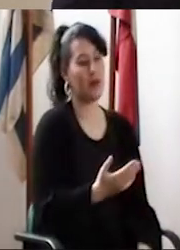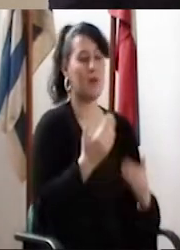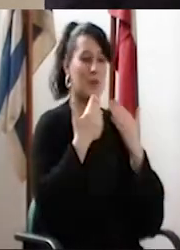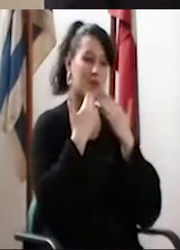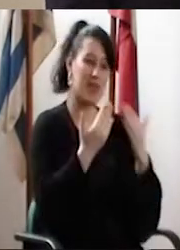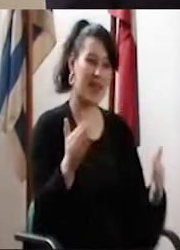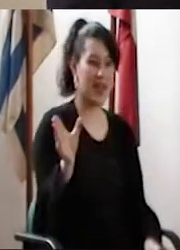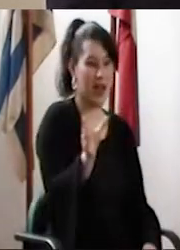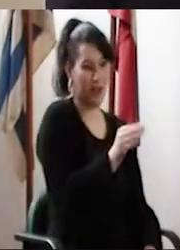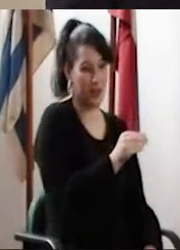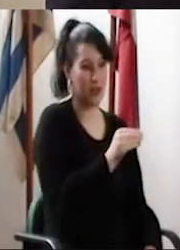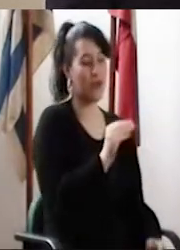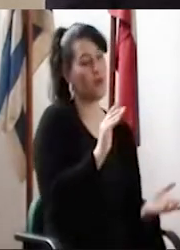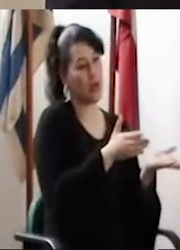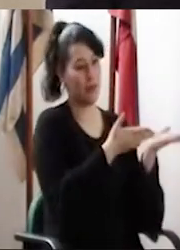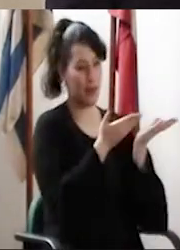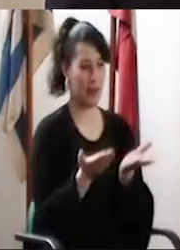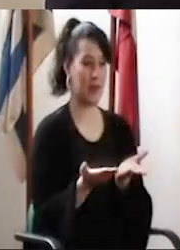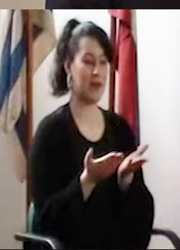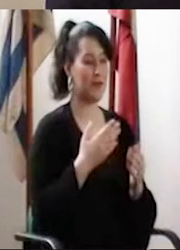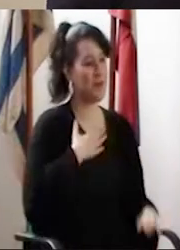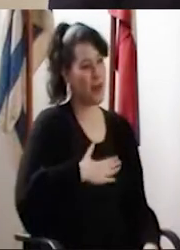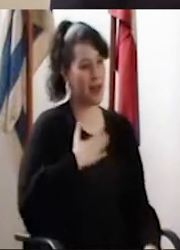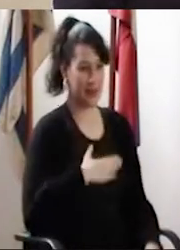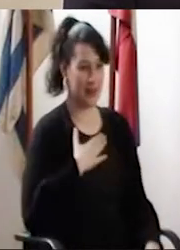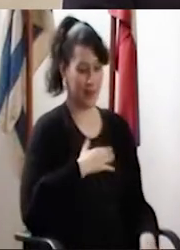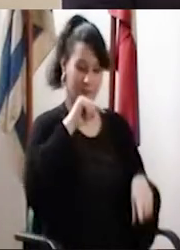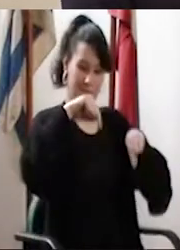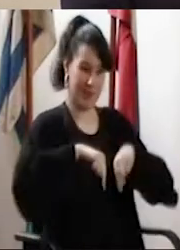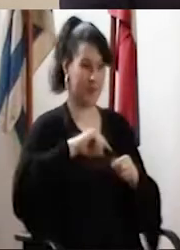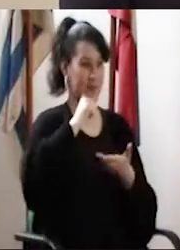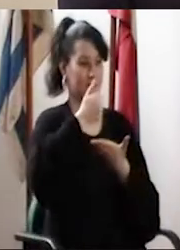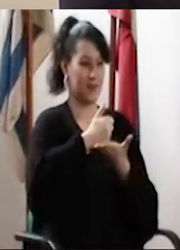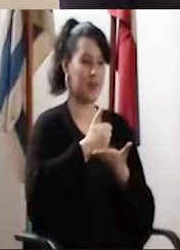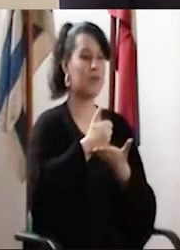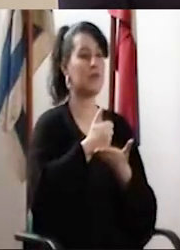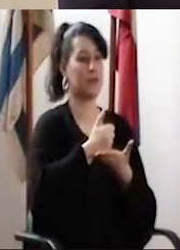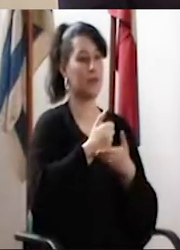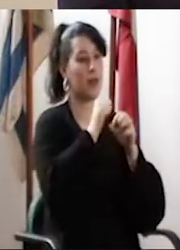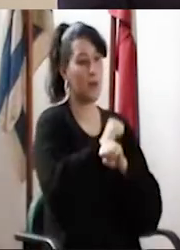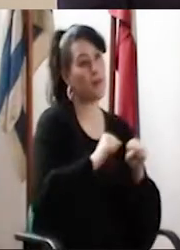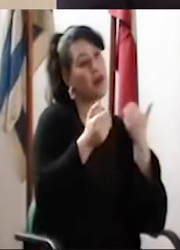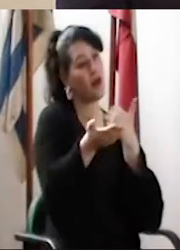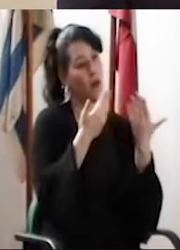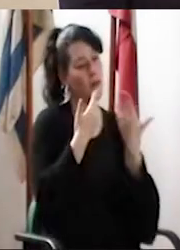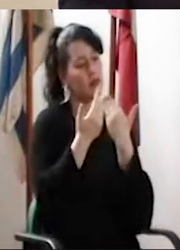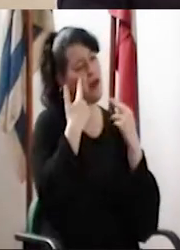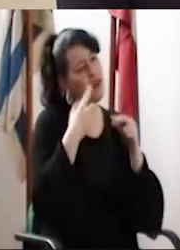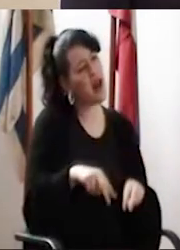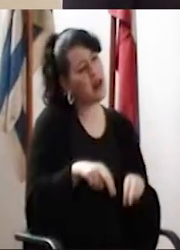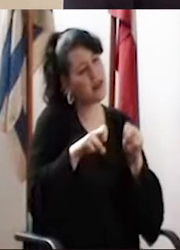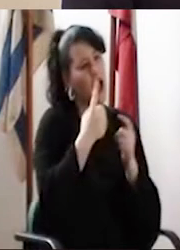Bueno, muchas gracias a todos por la invitación. Es un placer estar acá y poder